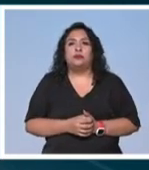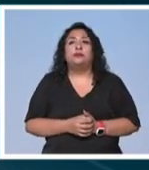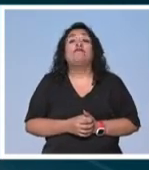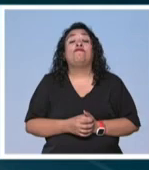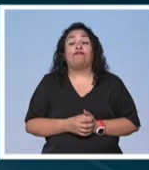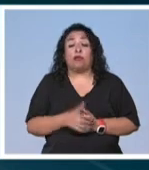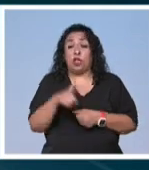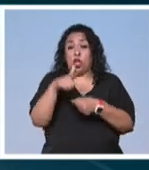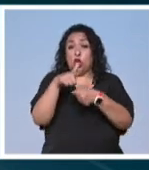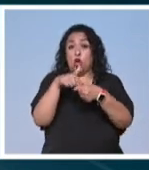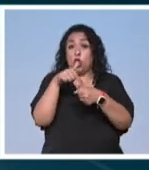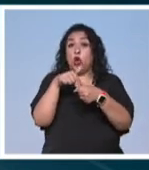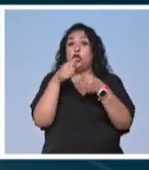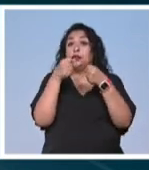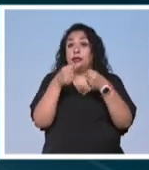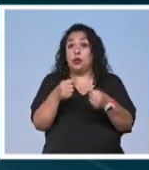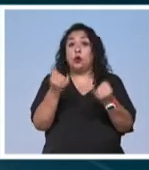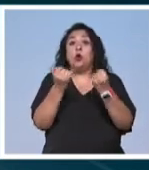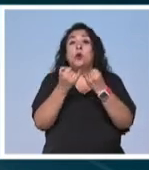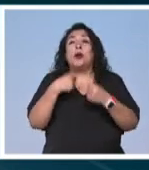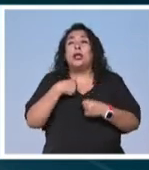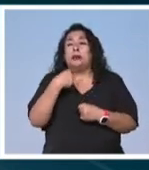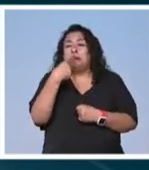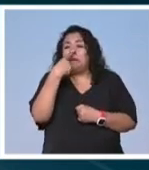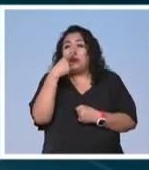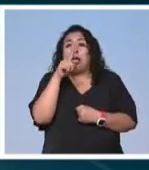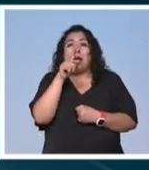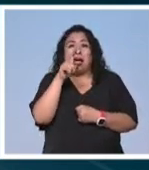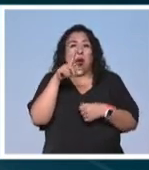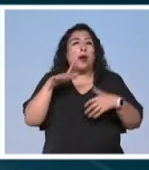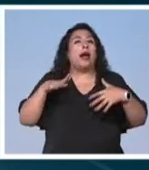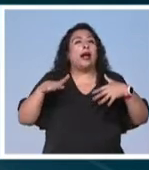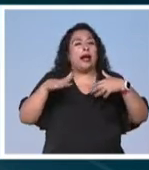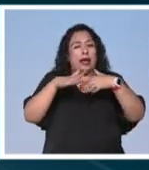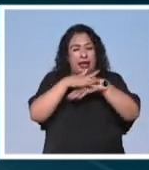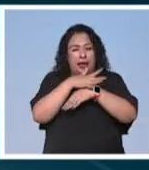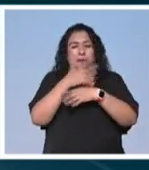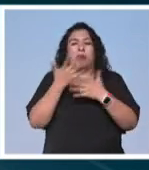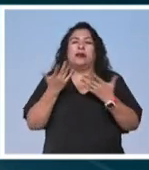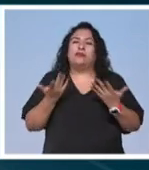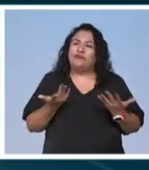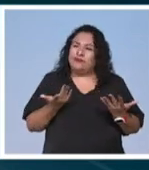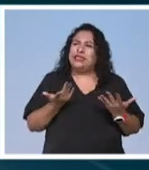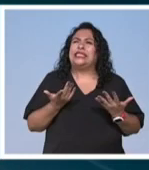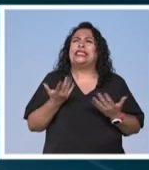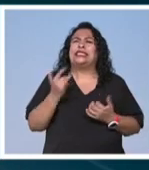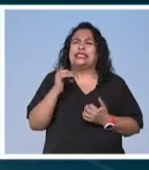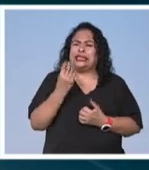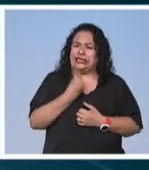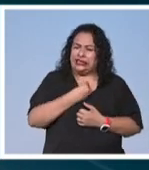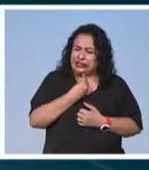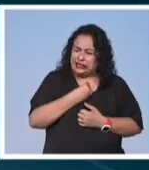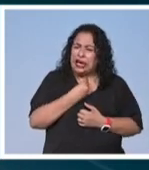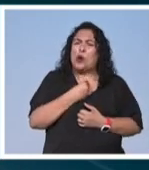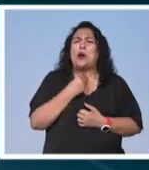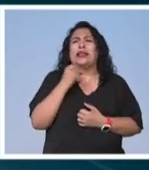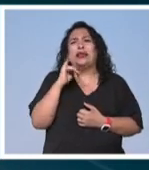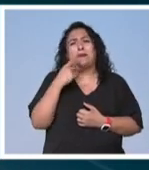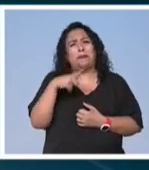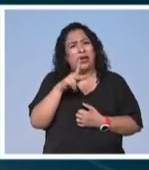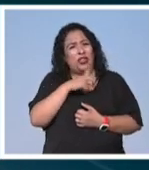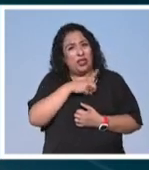el color y seguramente también el olor del agua está cambiando y por muy resistentes que sean los ecosistemas